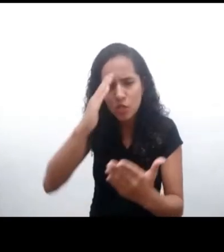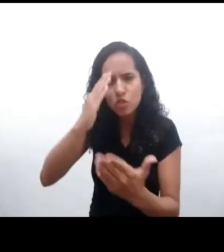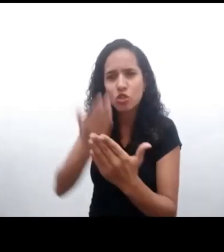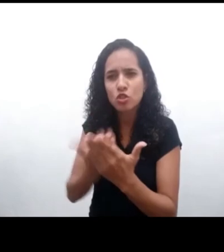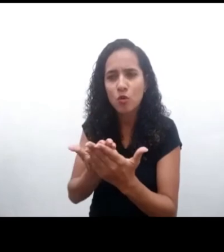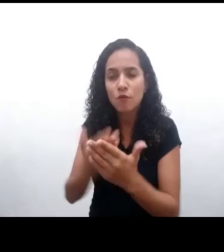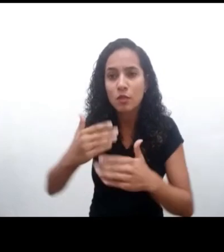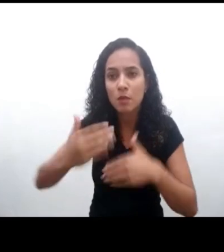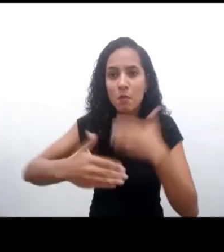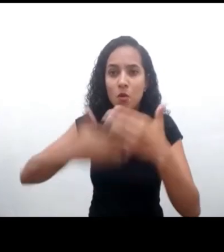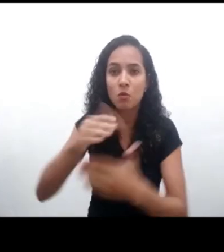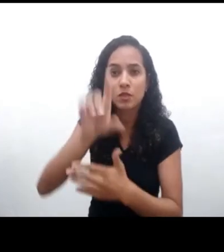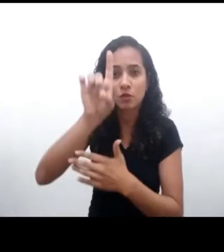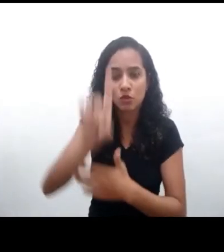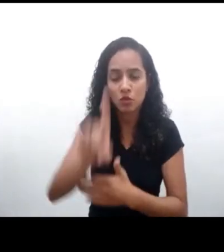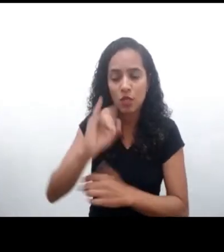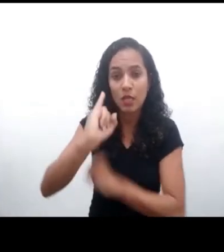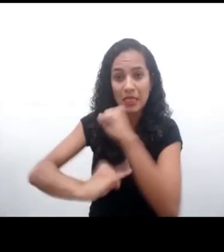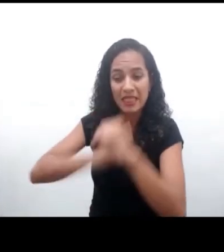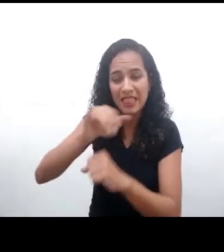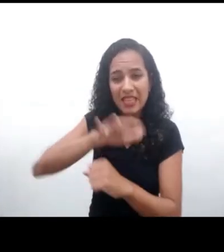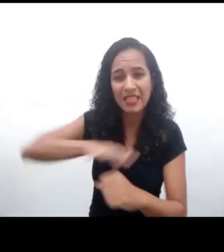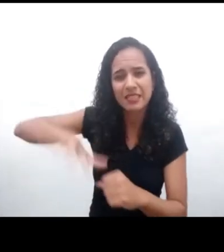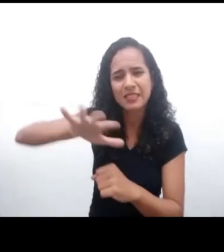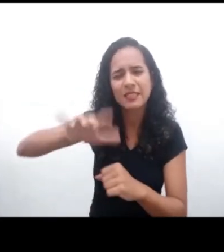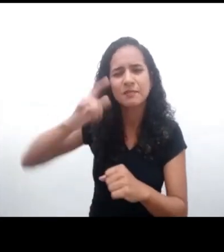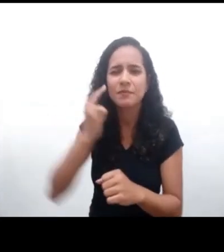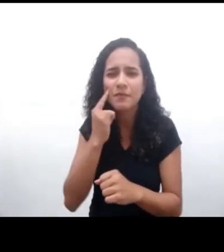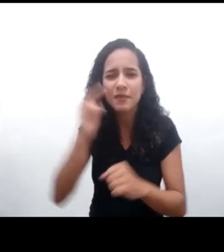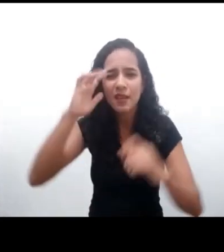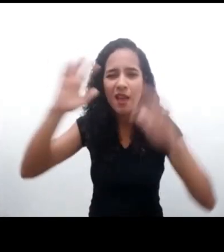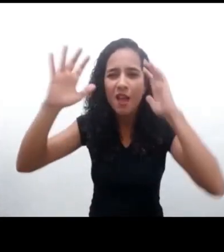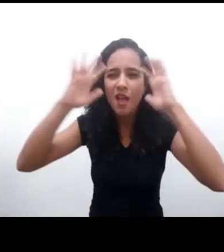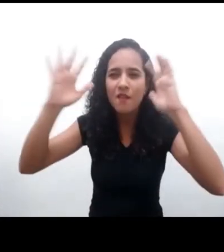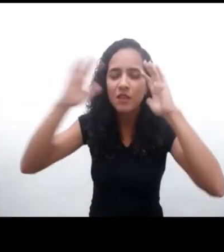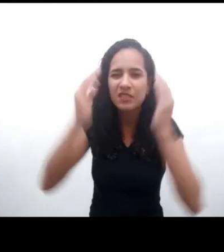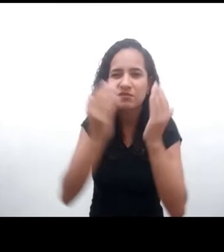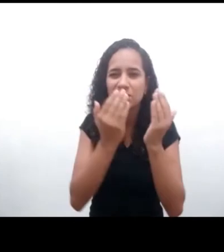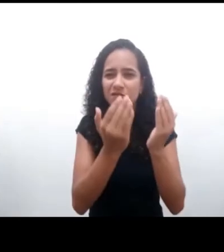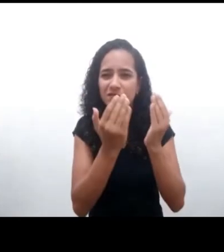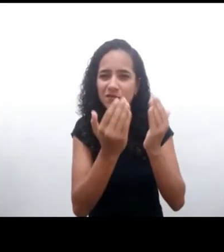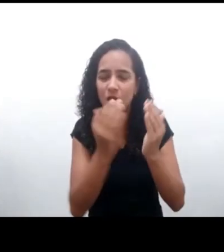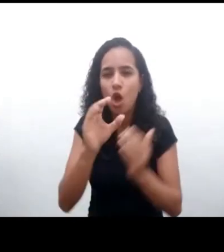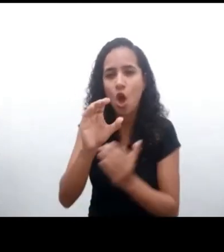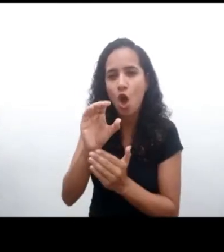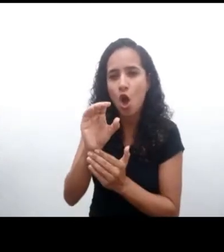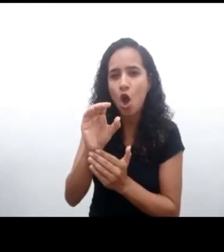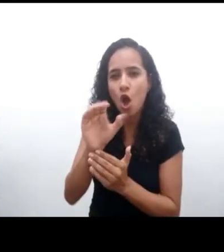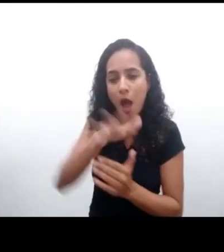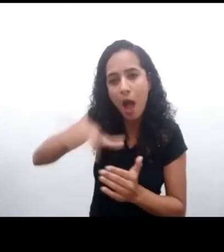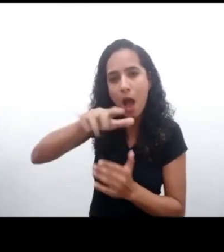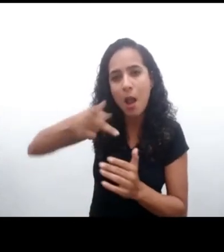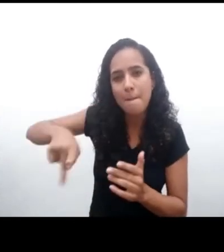fuentes y más confiables para la promoción de derechos en Internet, reflejando ahí la desconfianza en cuanto a los